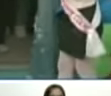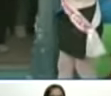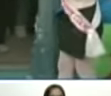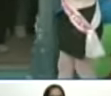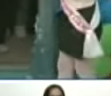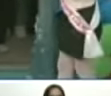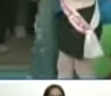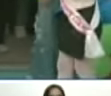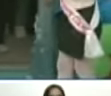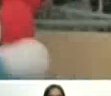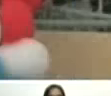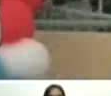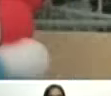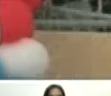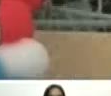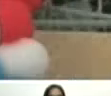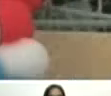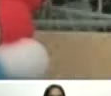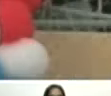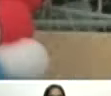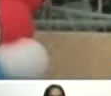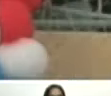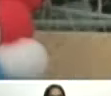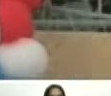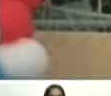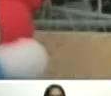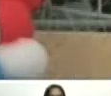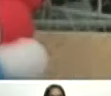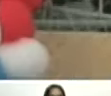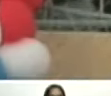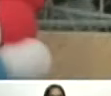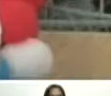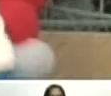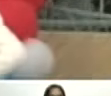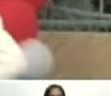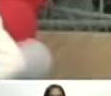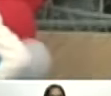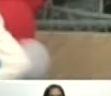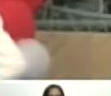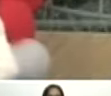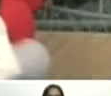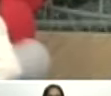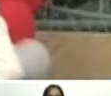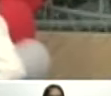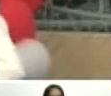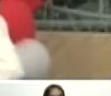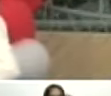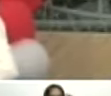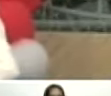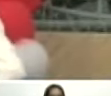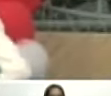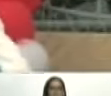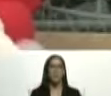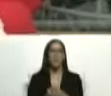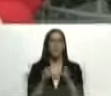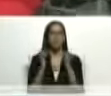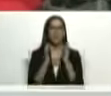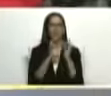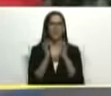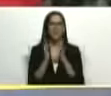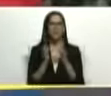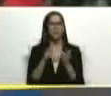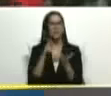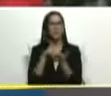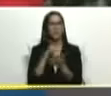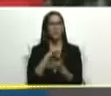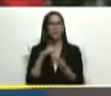mi comandante por este pase aquí estamos con